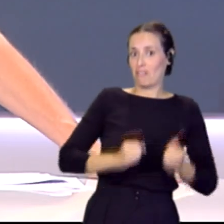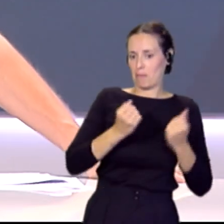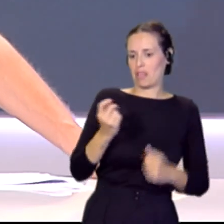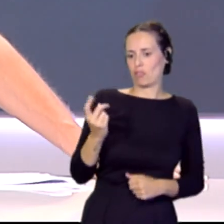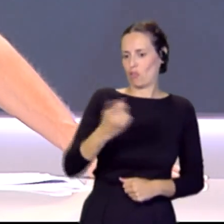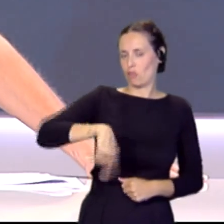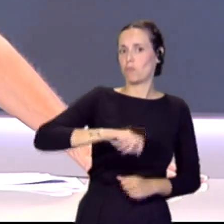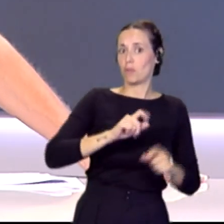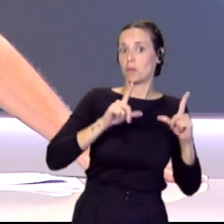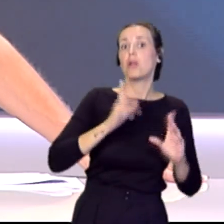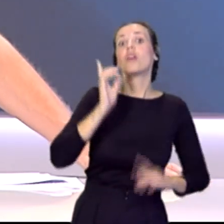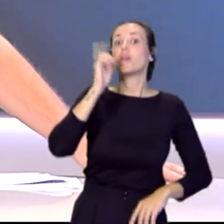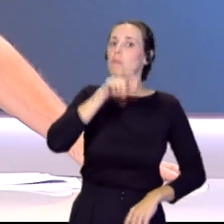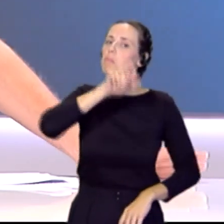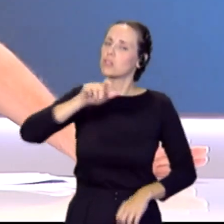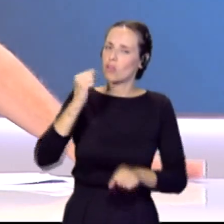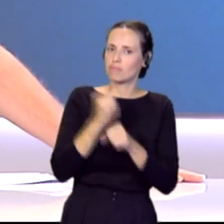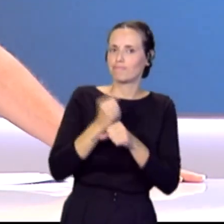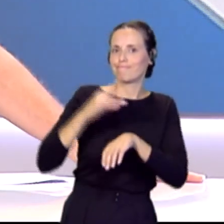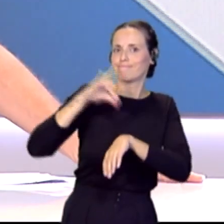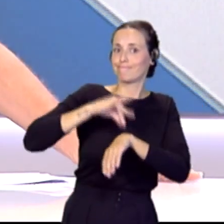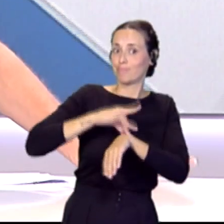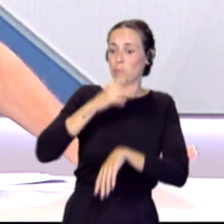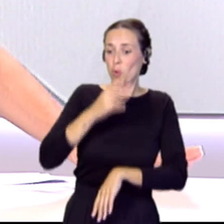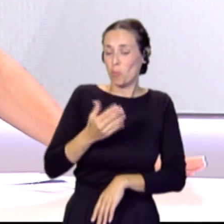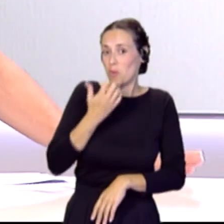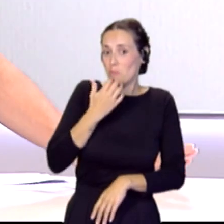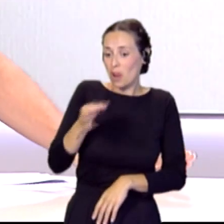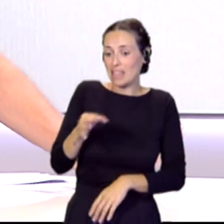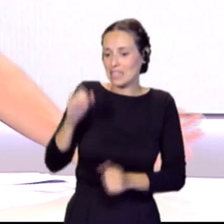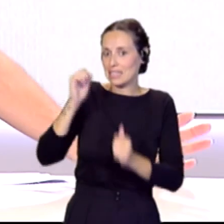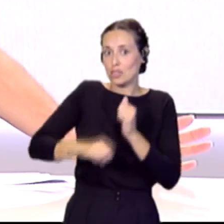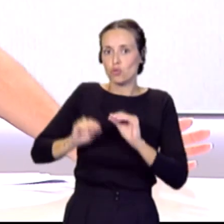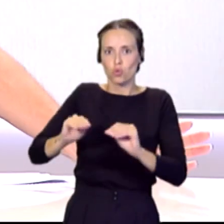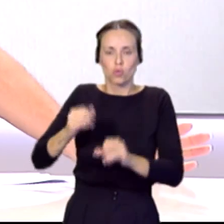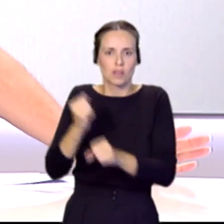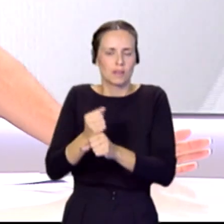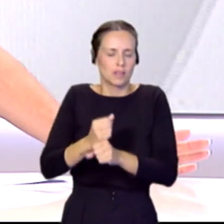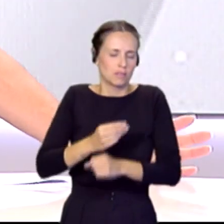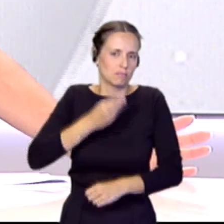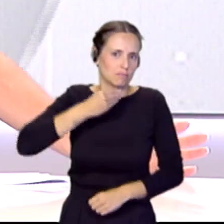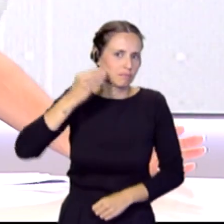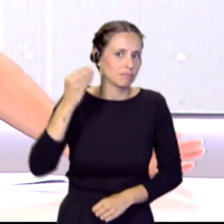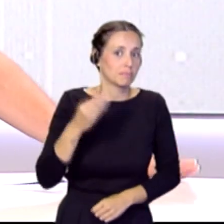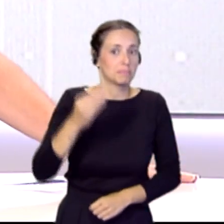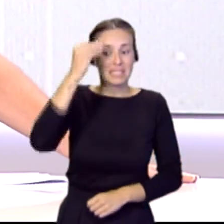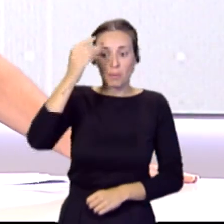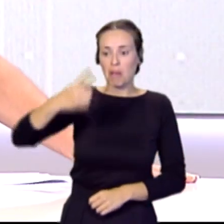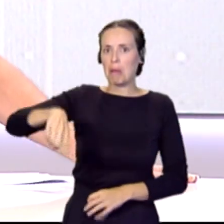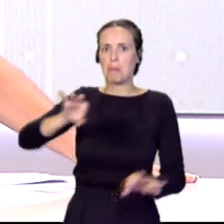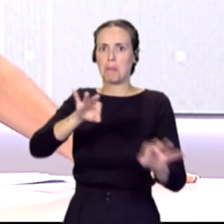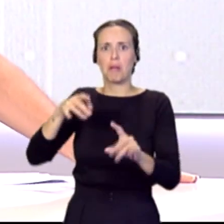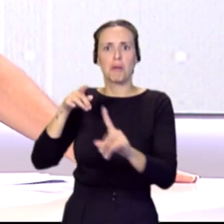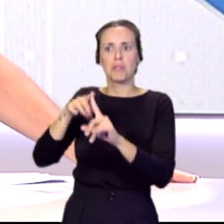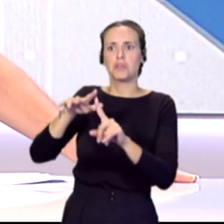de los sanitarios. En el Hierro la labor que vienen desempeñando es incuestionable. Podemos pensar de ellos que están preparados para vivir situaciones